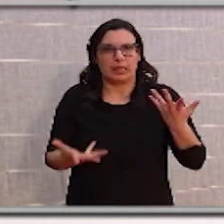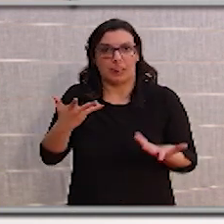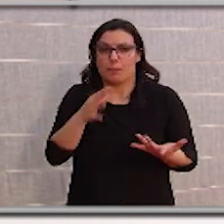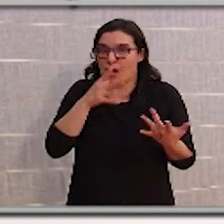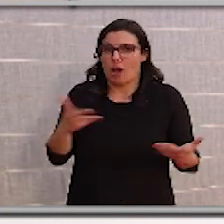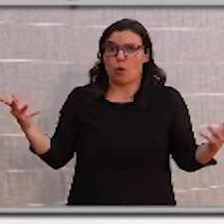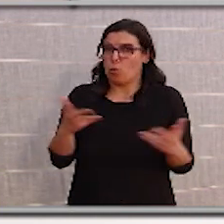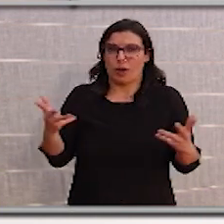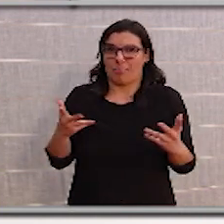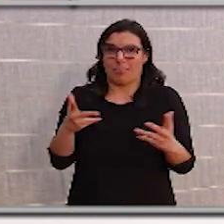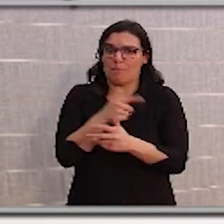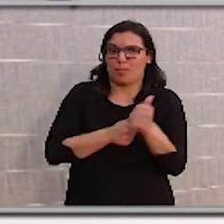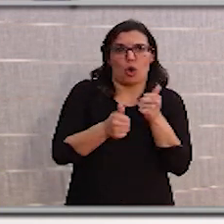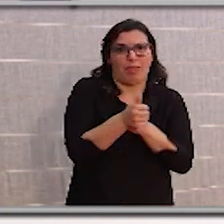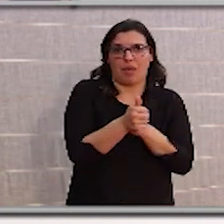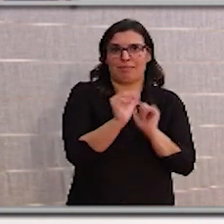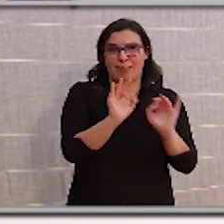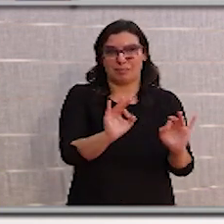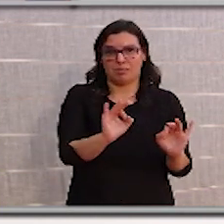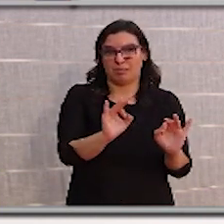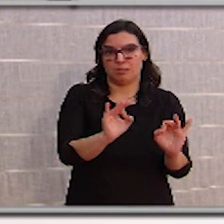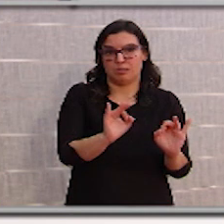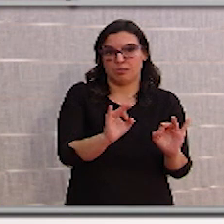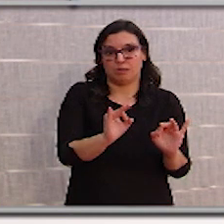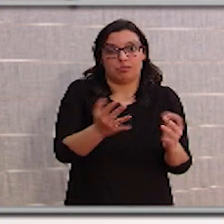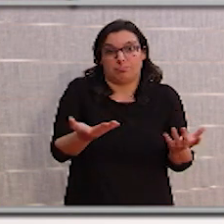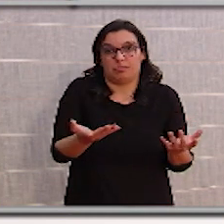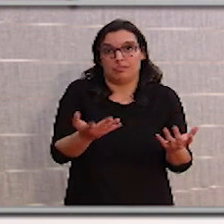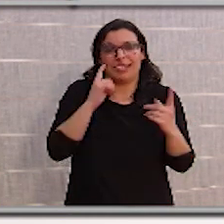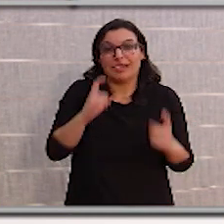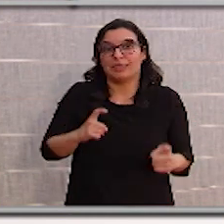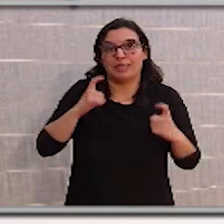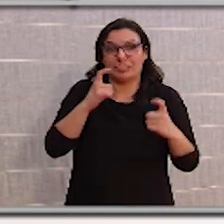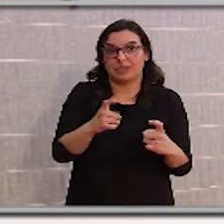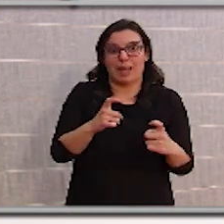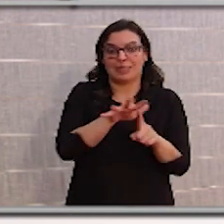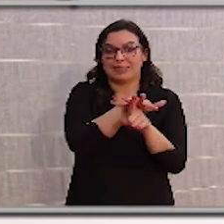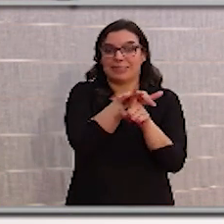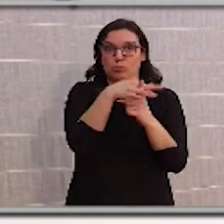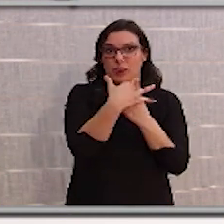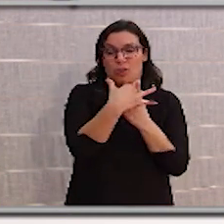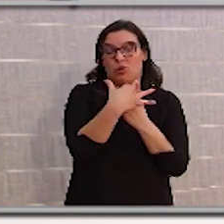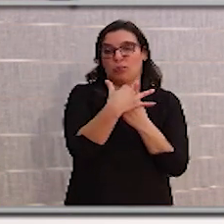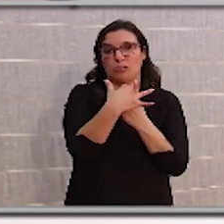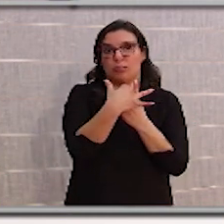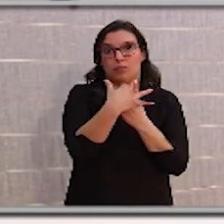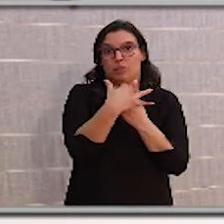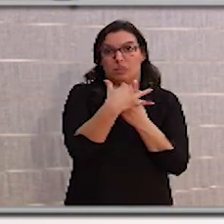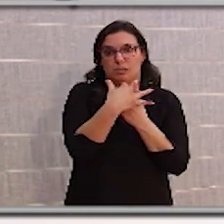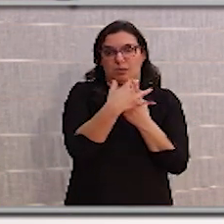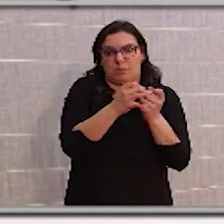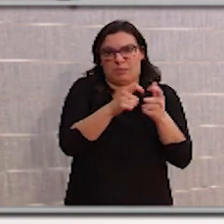urgencia, que es intentar evitar situaciones que se